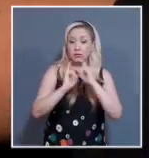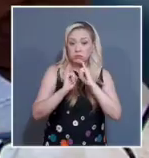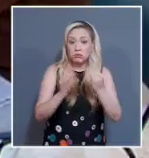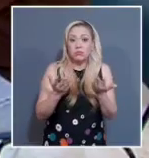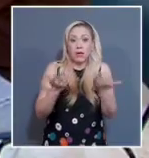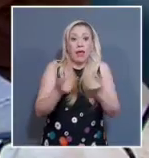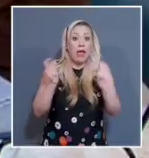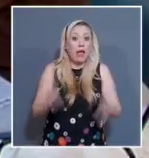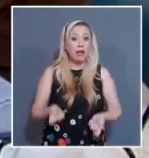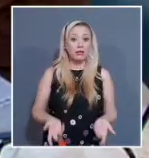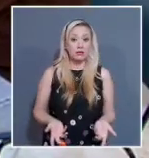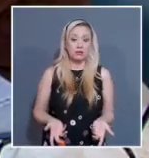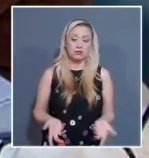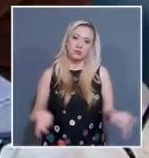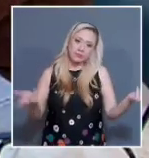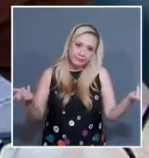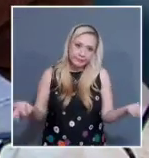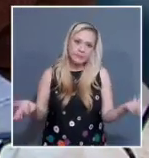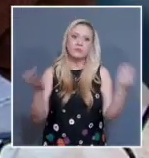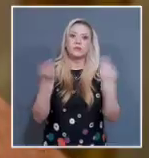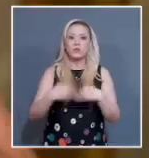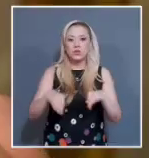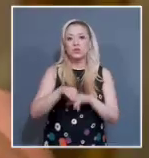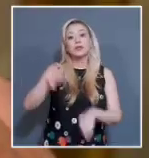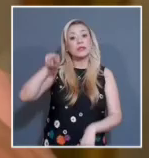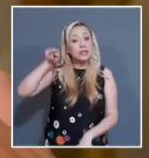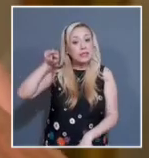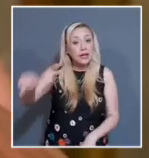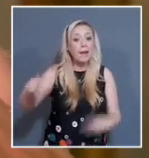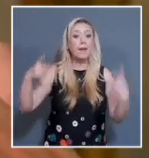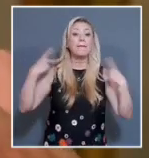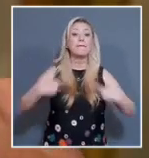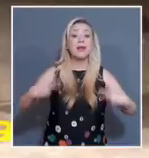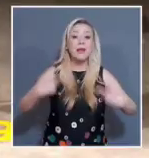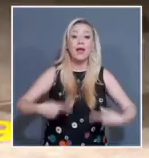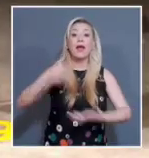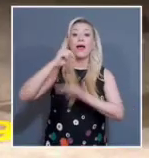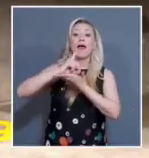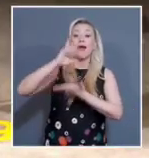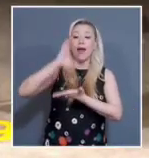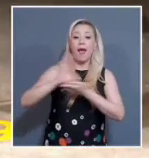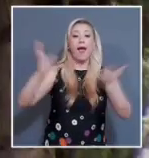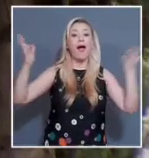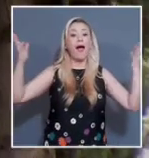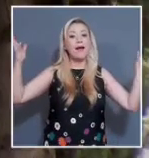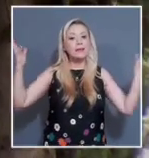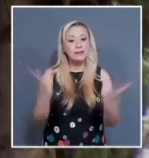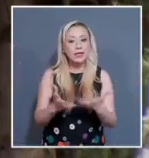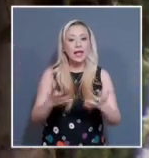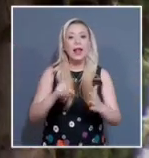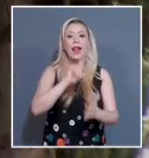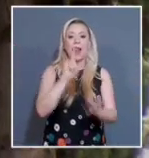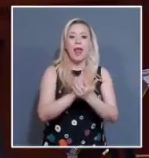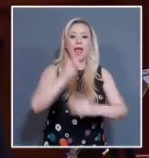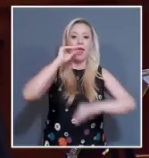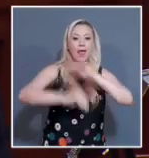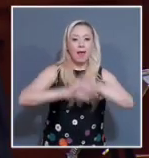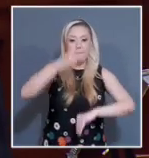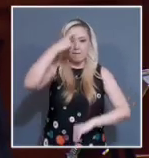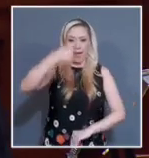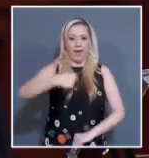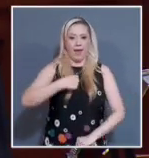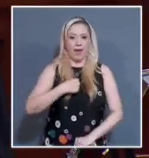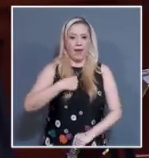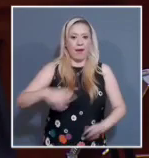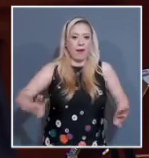importancia de que sean las personas con discapacidad quienes decidan sobre las normas que tienen impacto en sus vidas. No